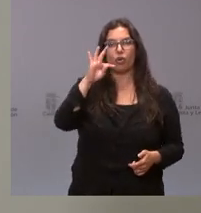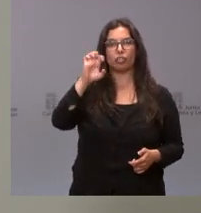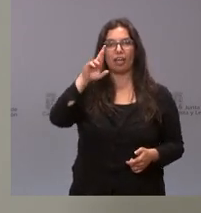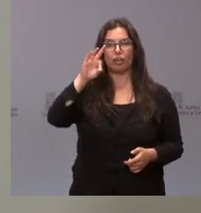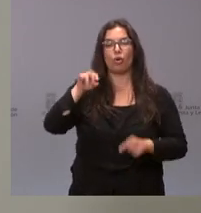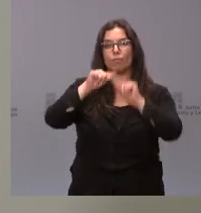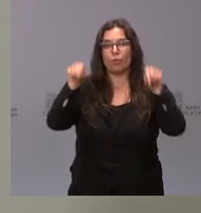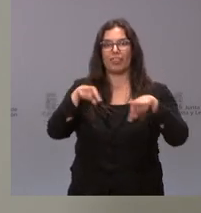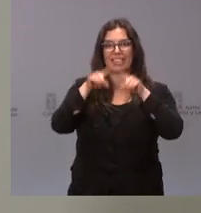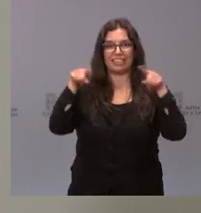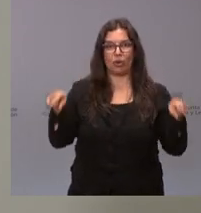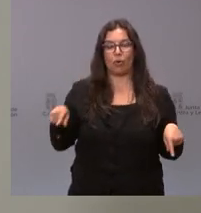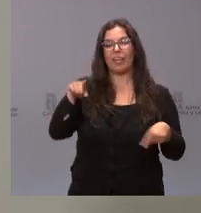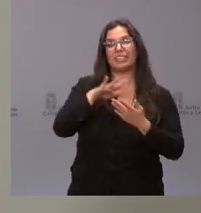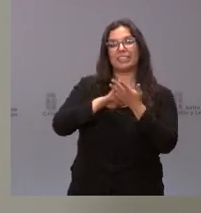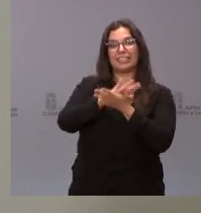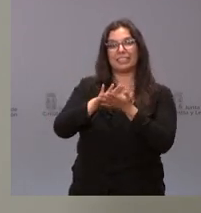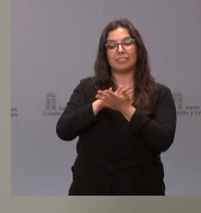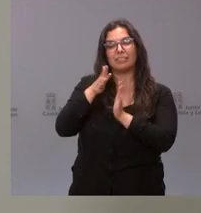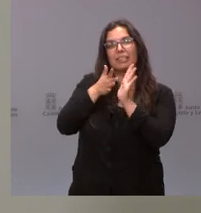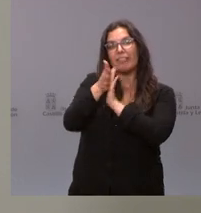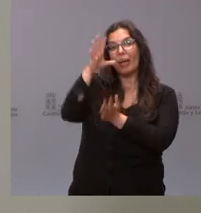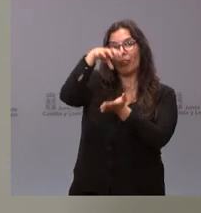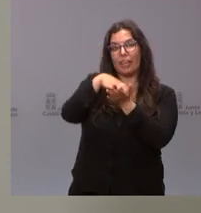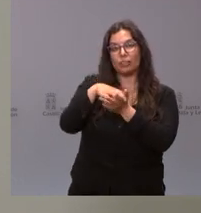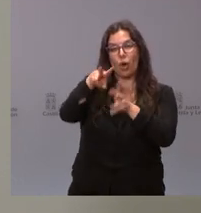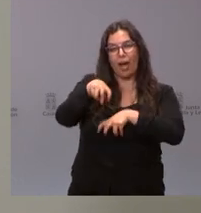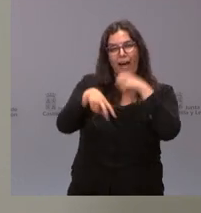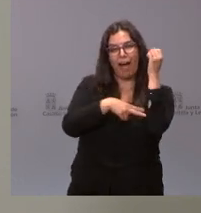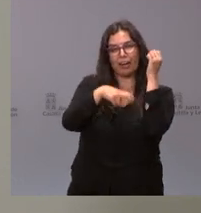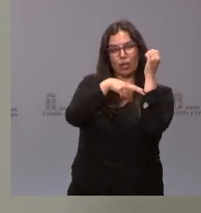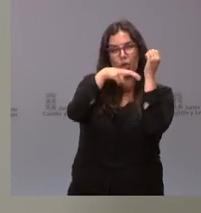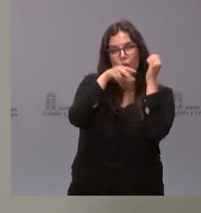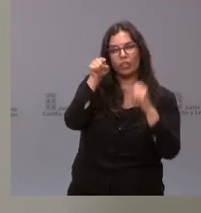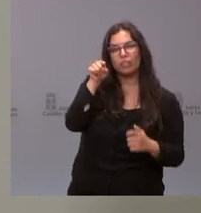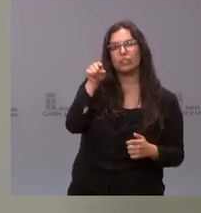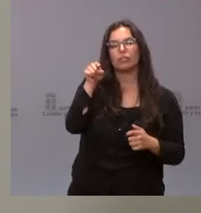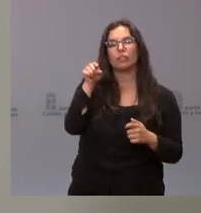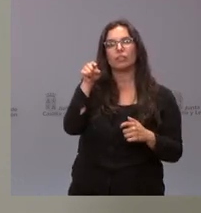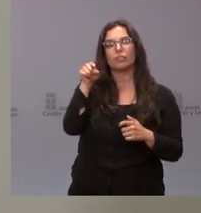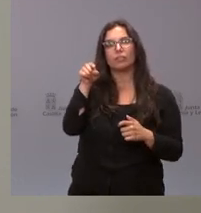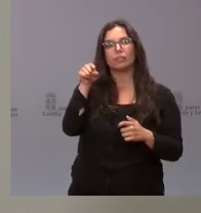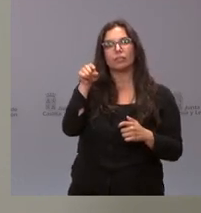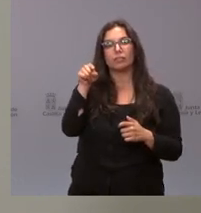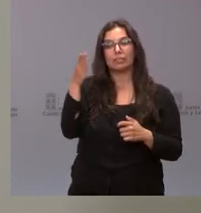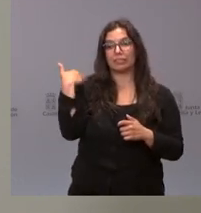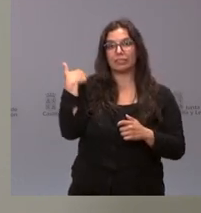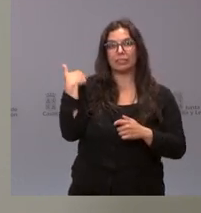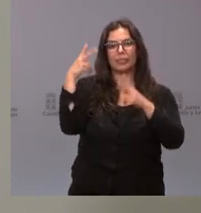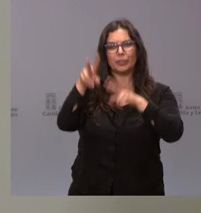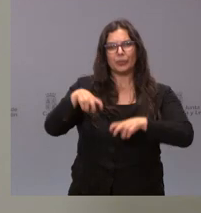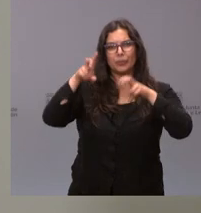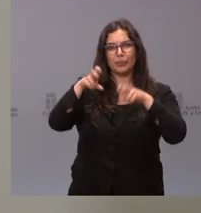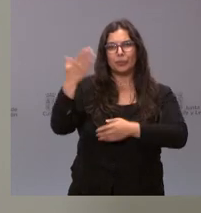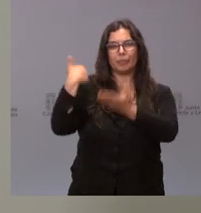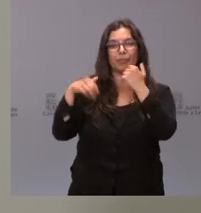Segovia. Estamos hablando de un centro arqueológico con la explotación en su momento de cobre, lo que ha